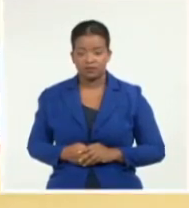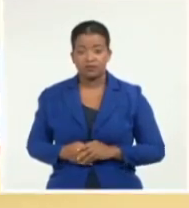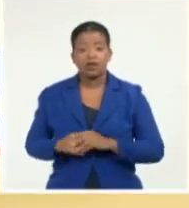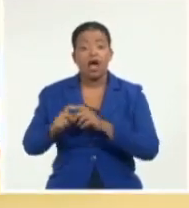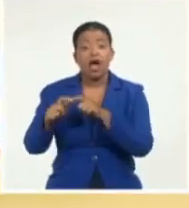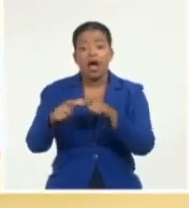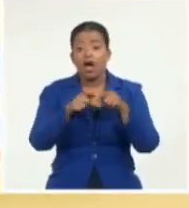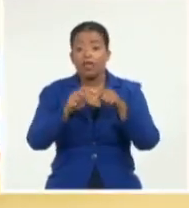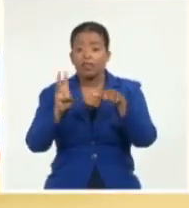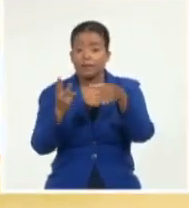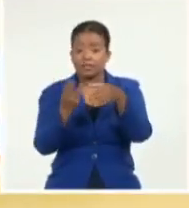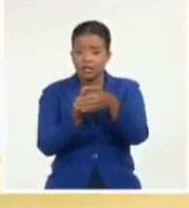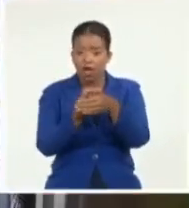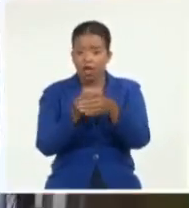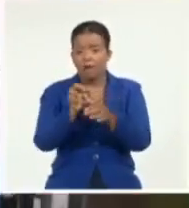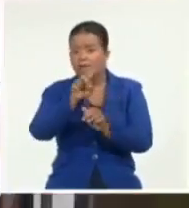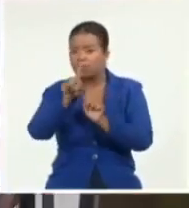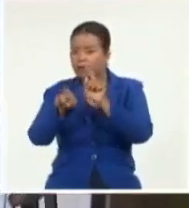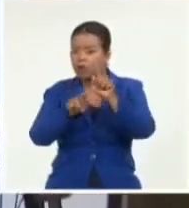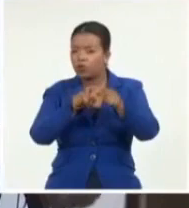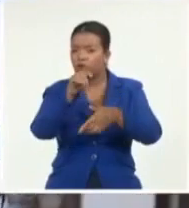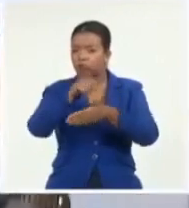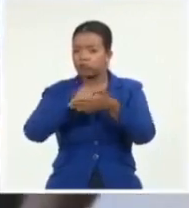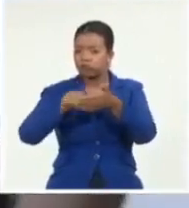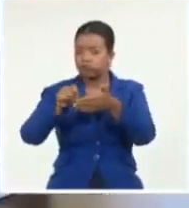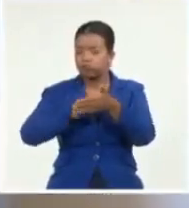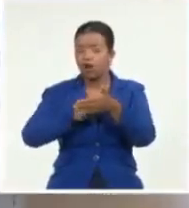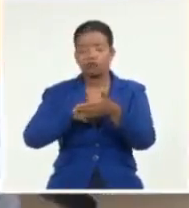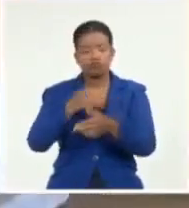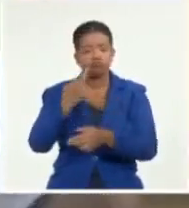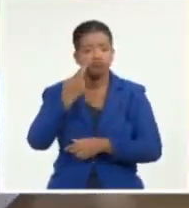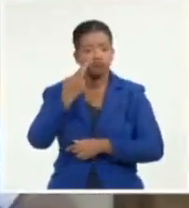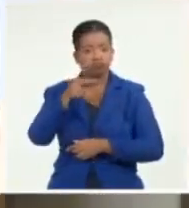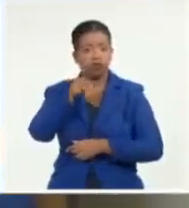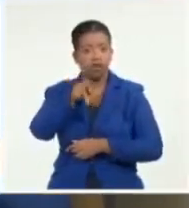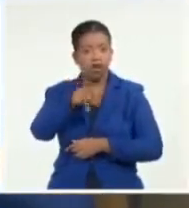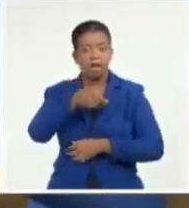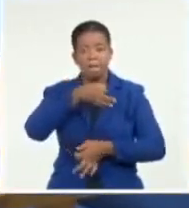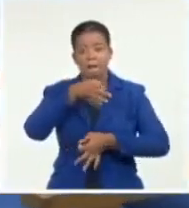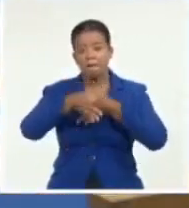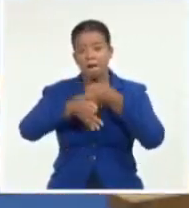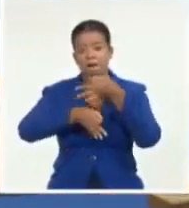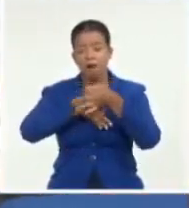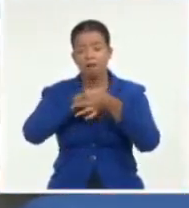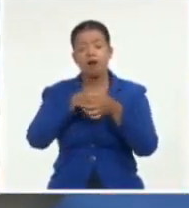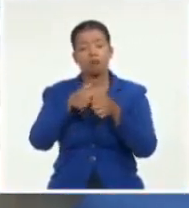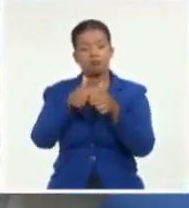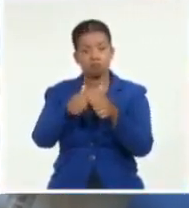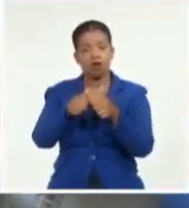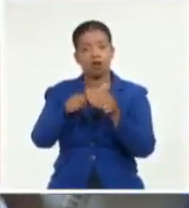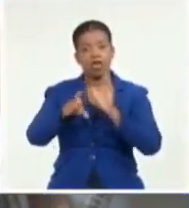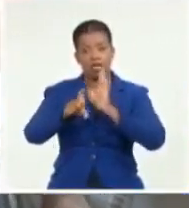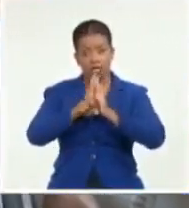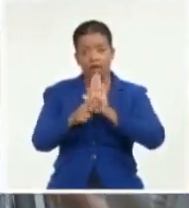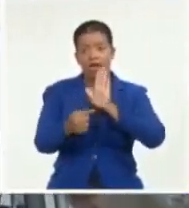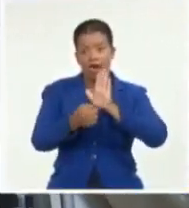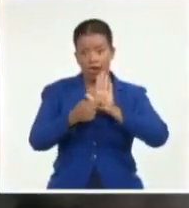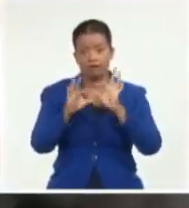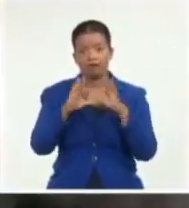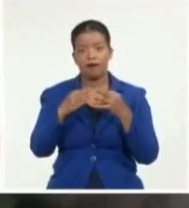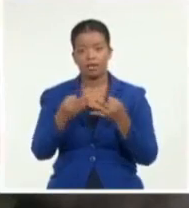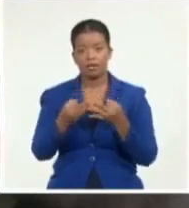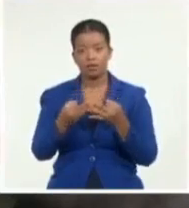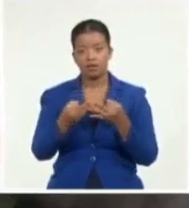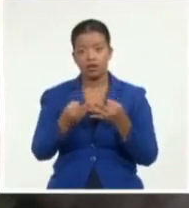en la consulta popular y reconocen que sus opiniones fueron valoradas dentro del Código de las Familias, texto que está